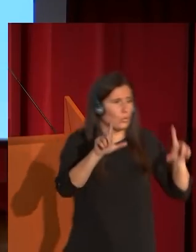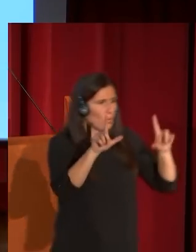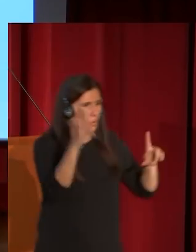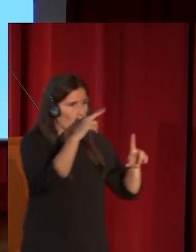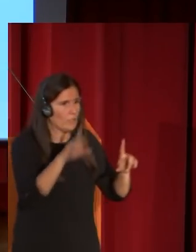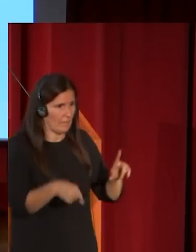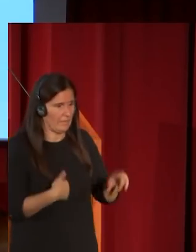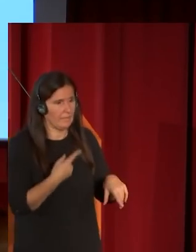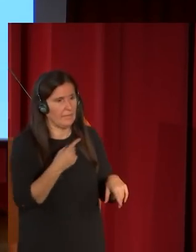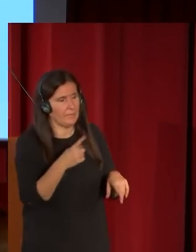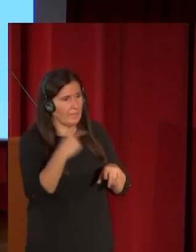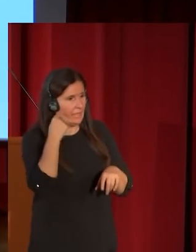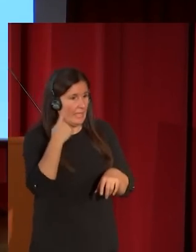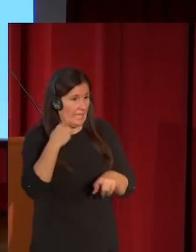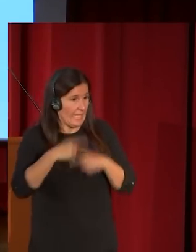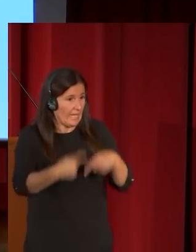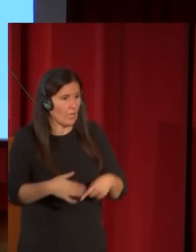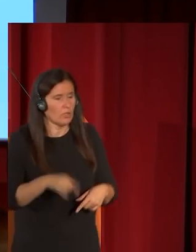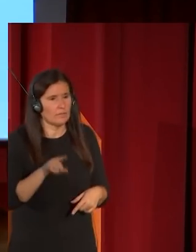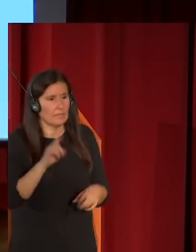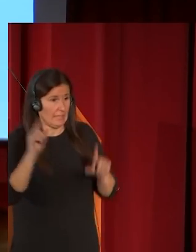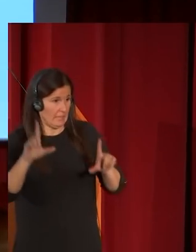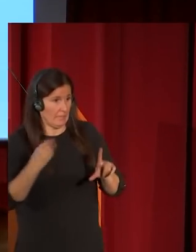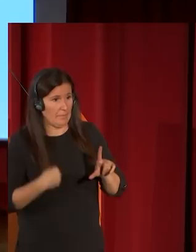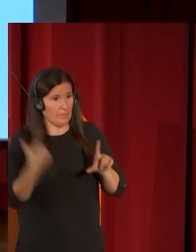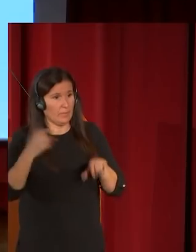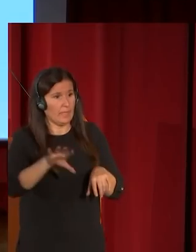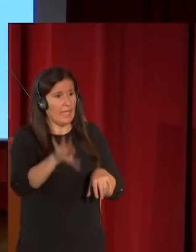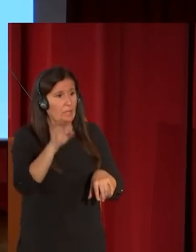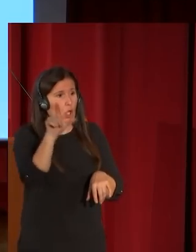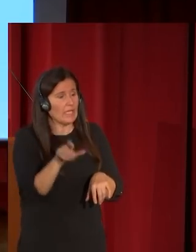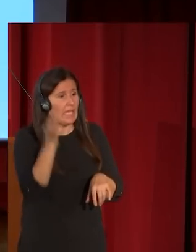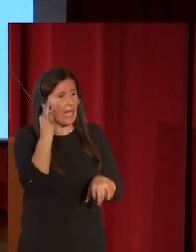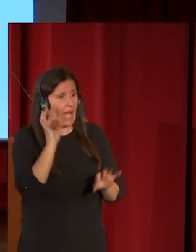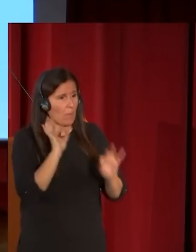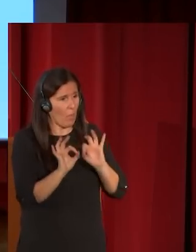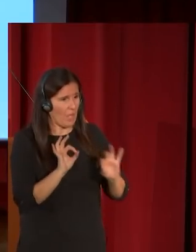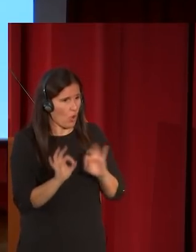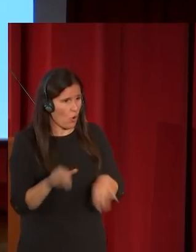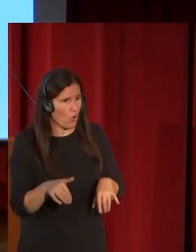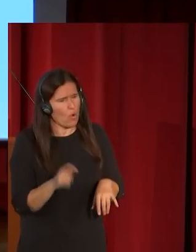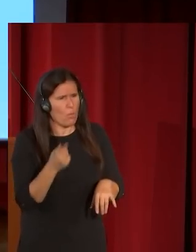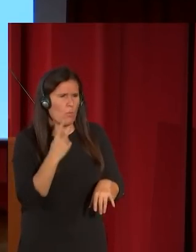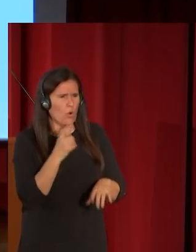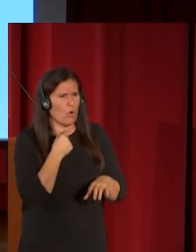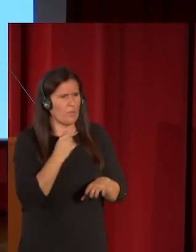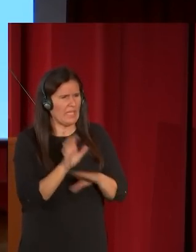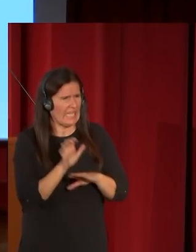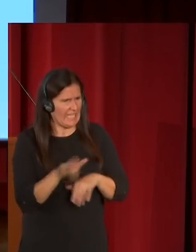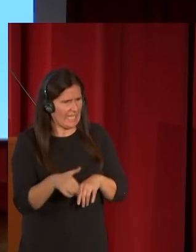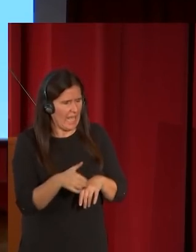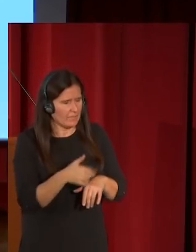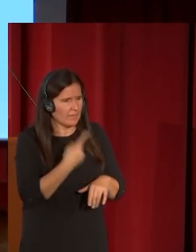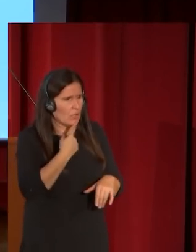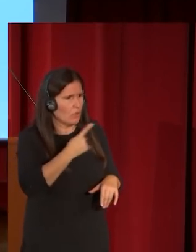exposición es este la lección de la modelo una reunión un poco satírica de cómo los académicos